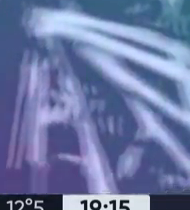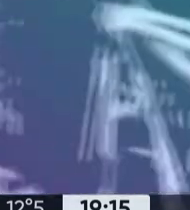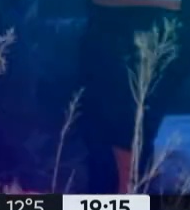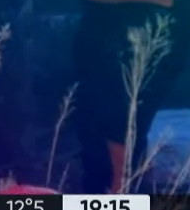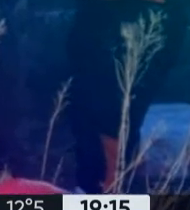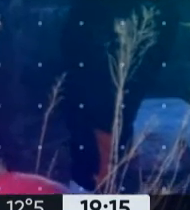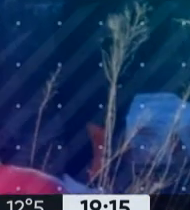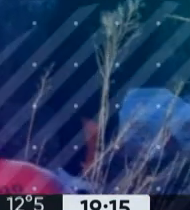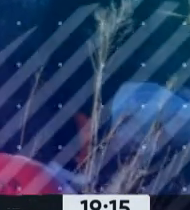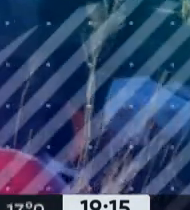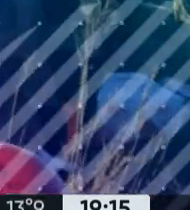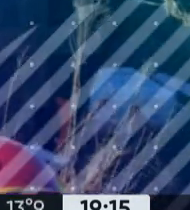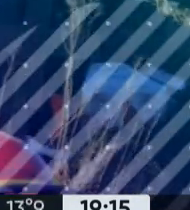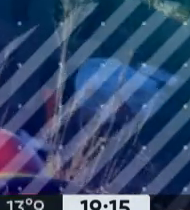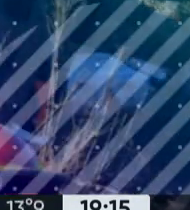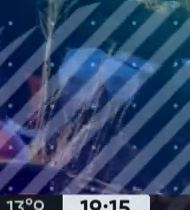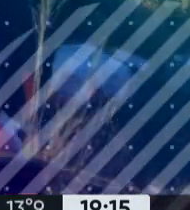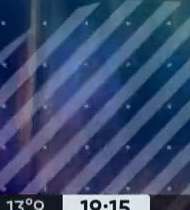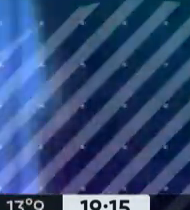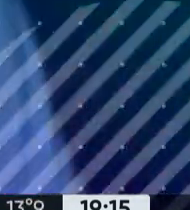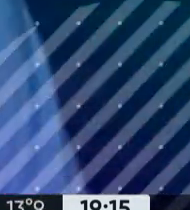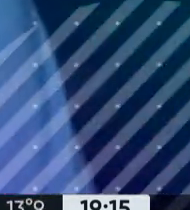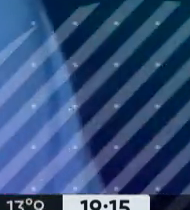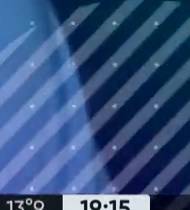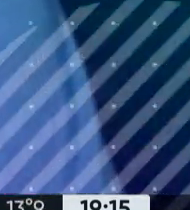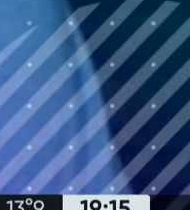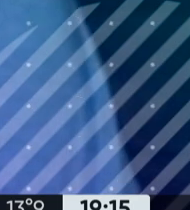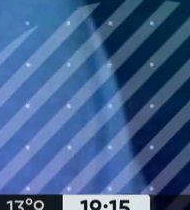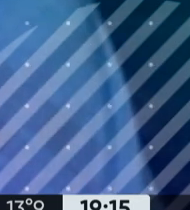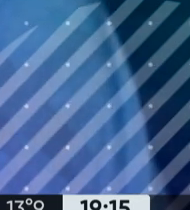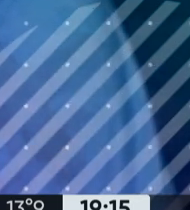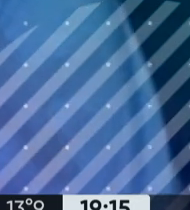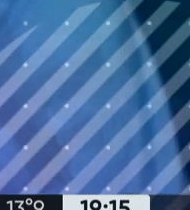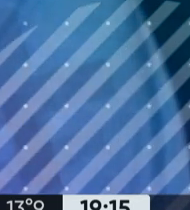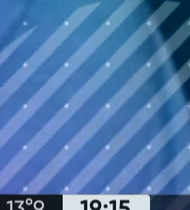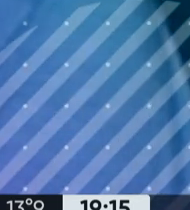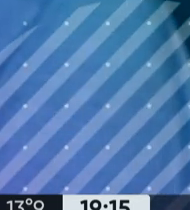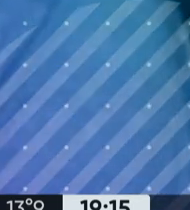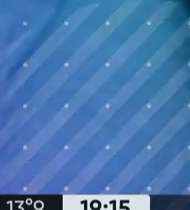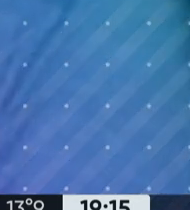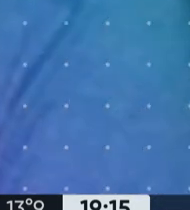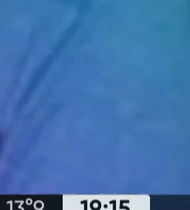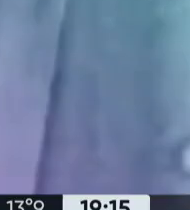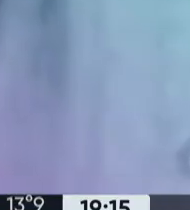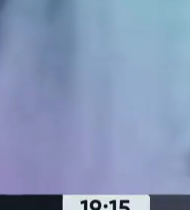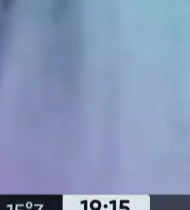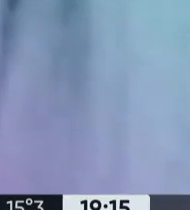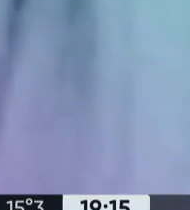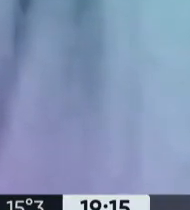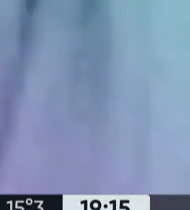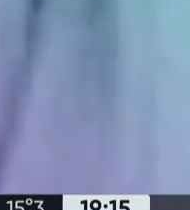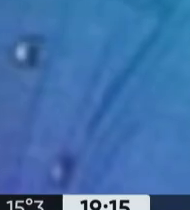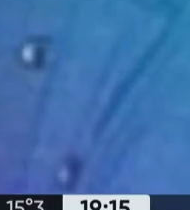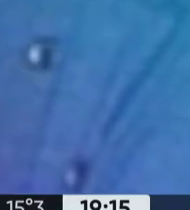cráneo y muere en el momento Guillermo habría sacado un celular y habría estado filmando la situación pero esos